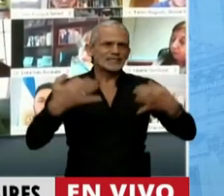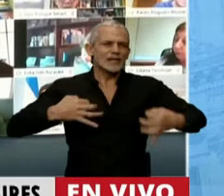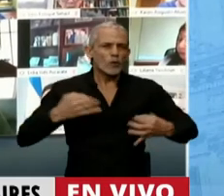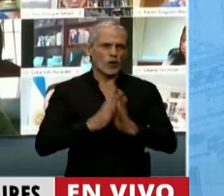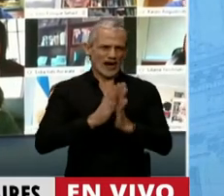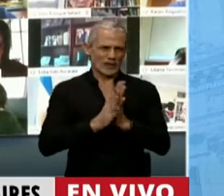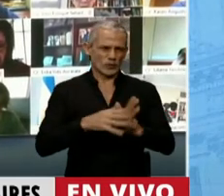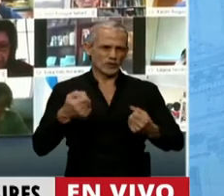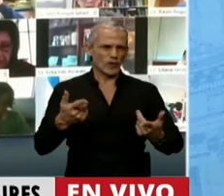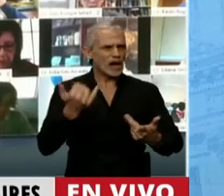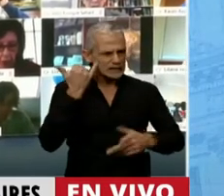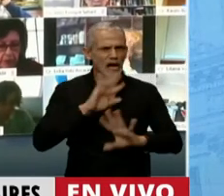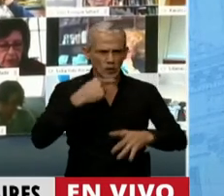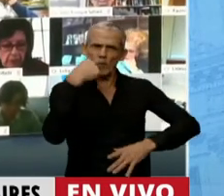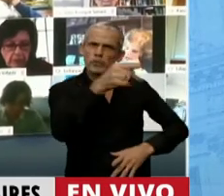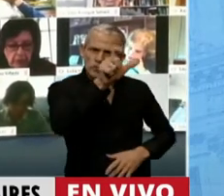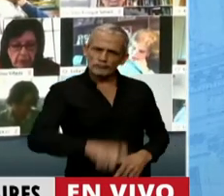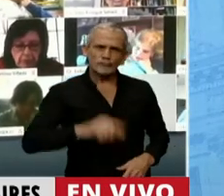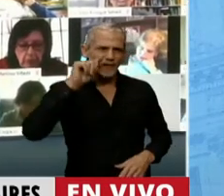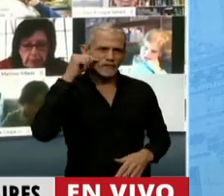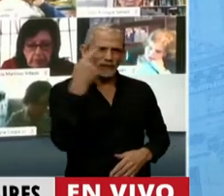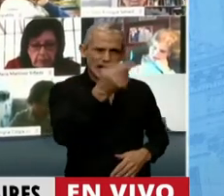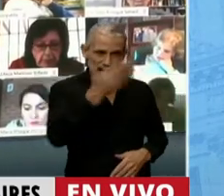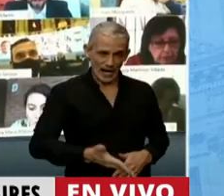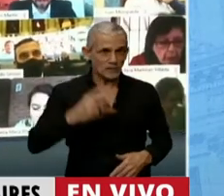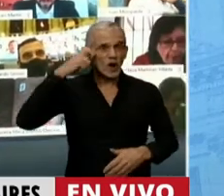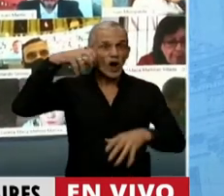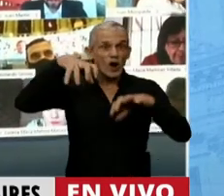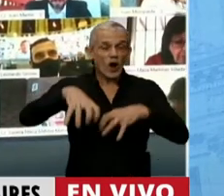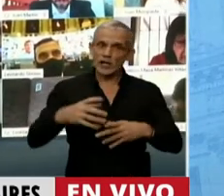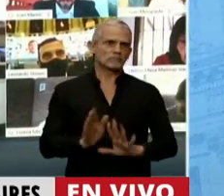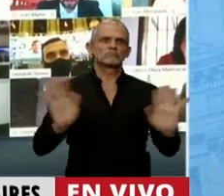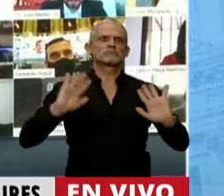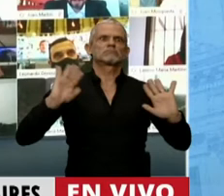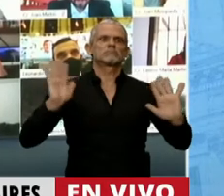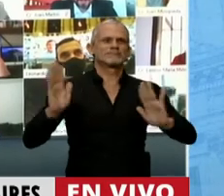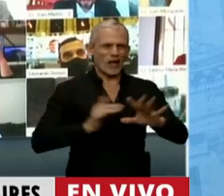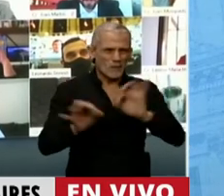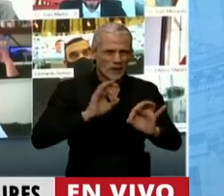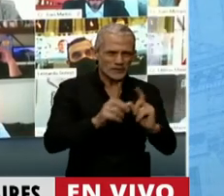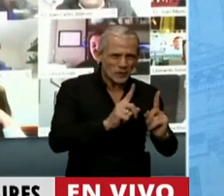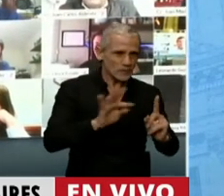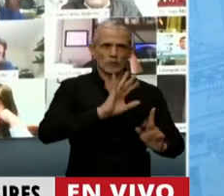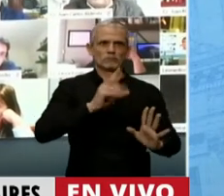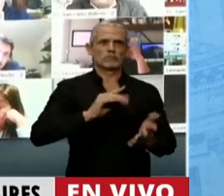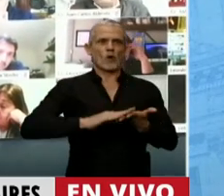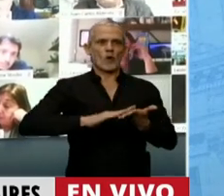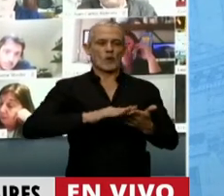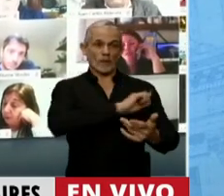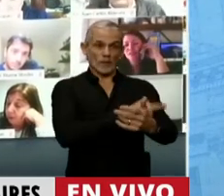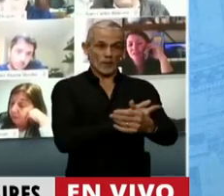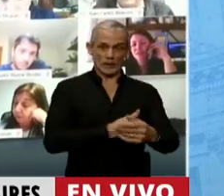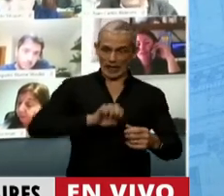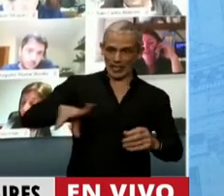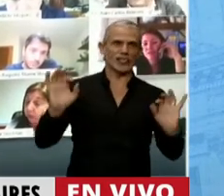gratuito? Ya se lo pregunté al Presidente, pero acá en este Congreso no se permite ni que se trate el proyecto que está ni se envía el que el Ejecutivo